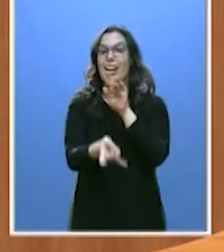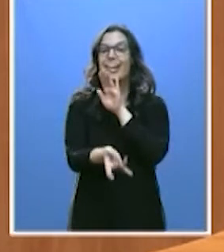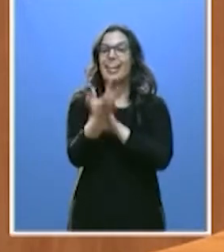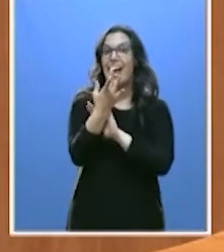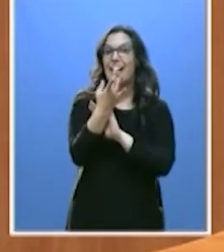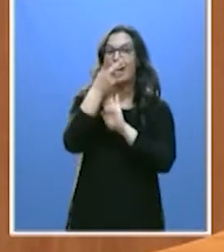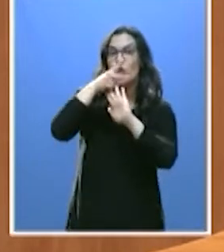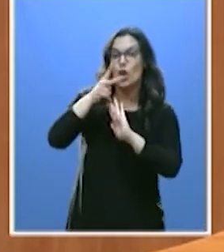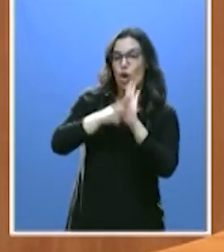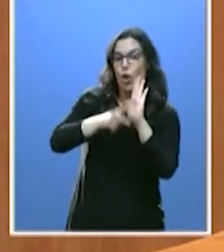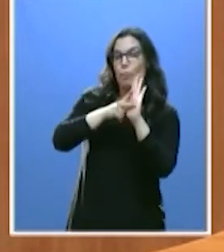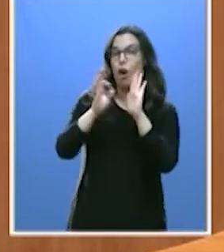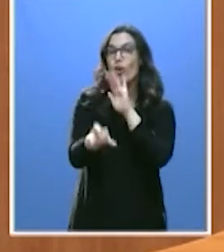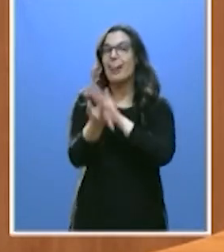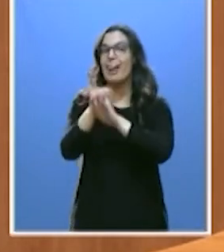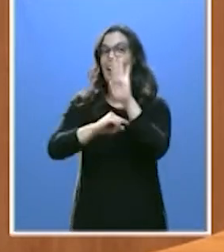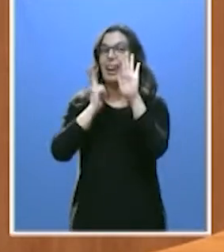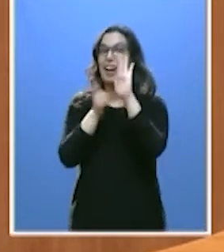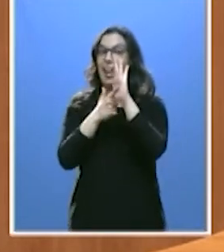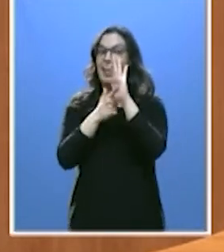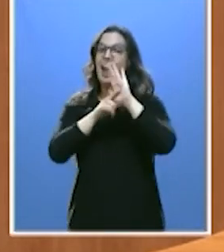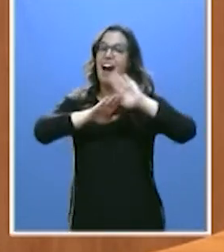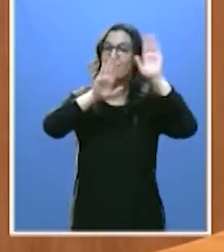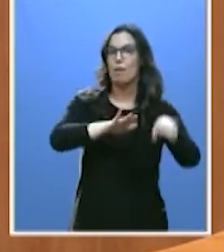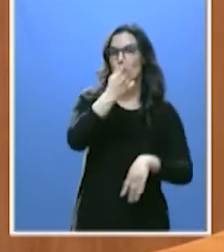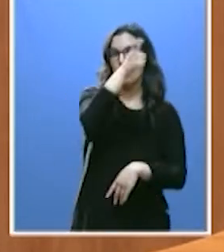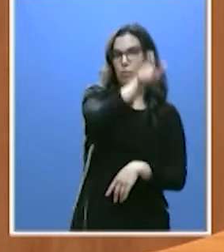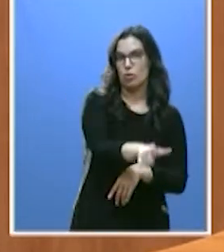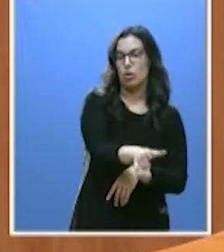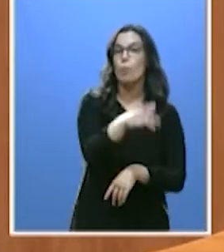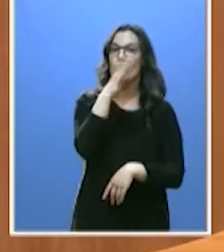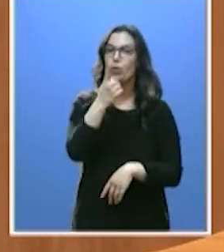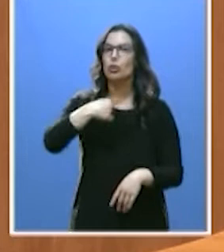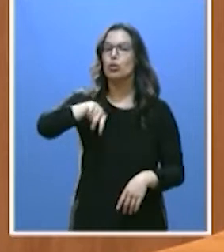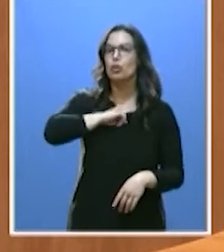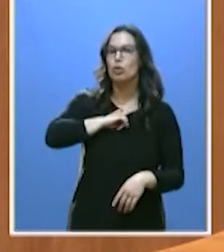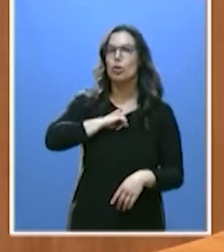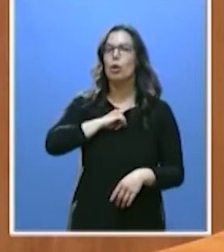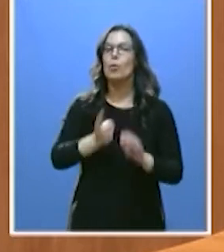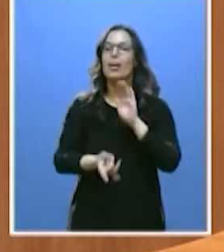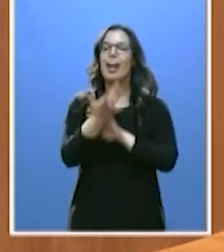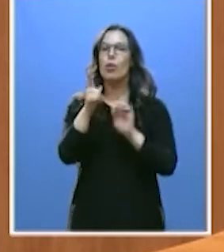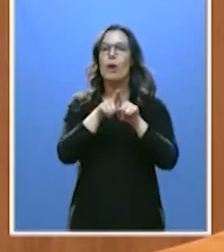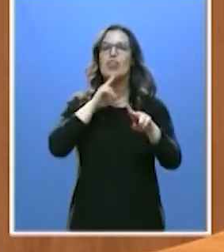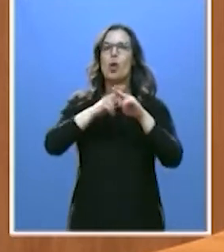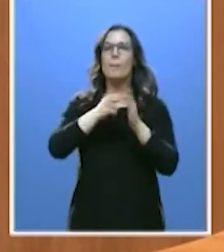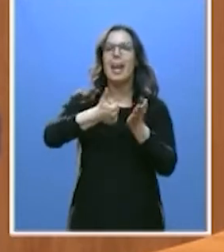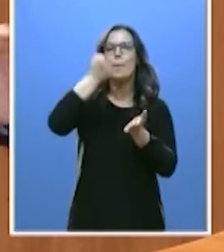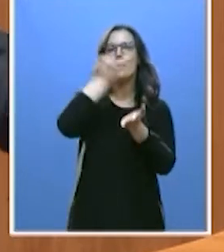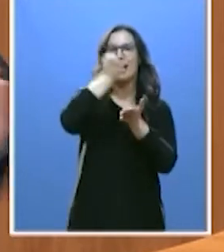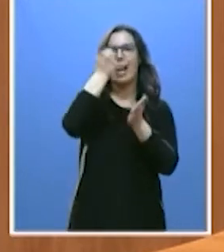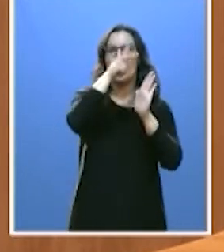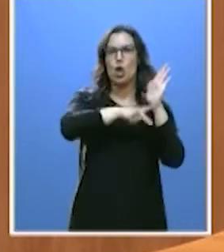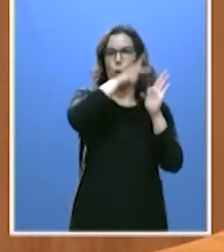por el interés de alguien. Por eso nosotros hemos desarrollado la huella normativa. Eso que permite saber cómo han